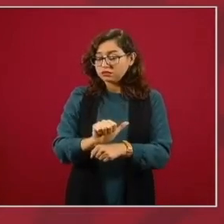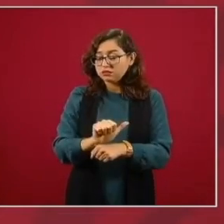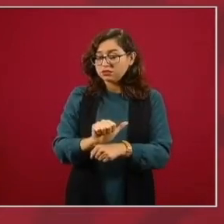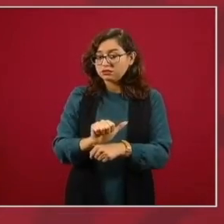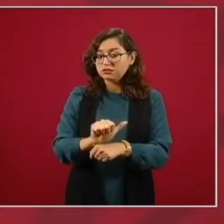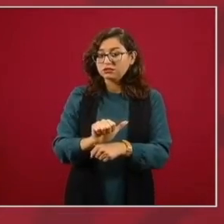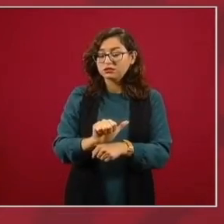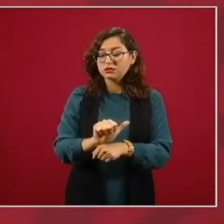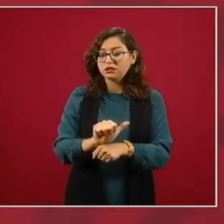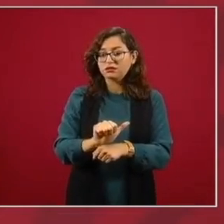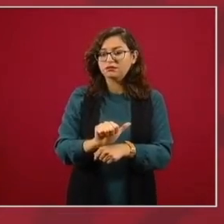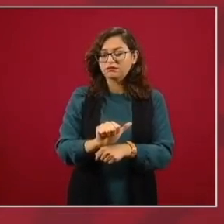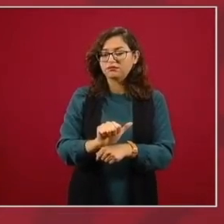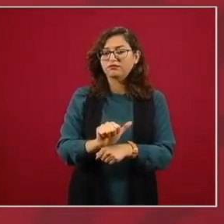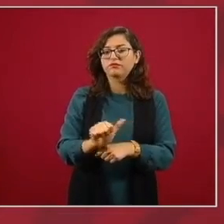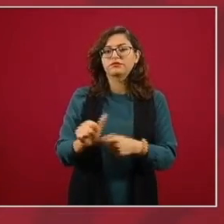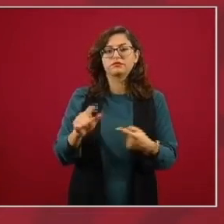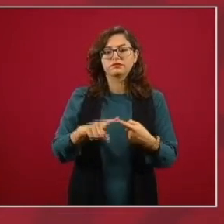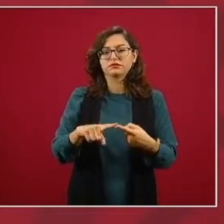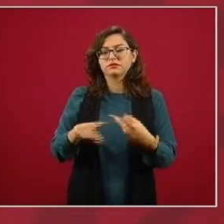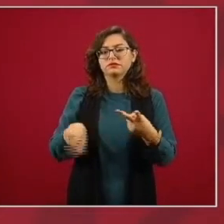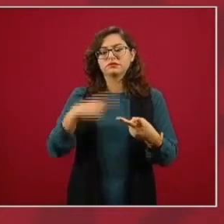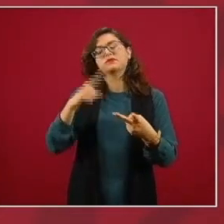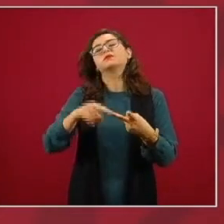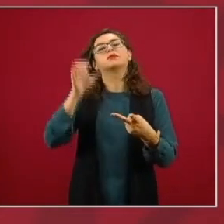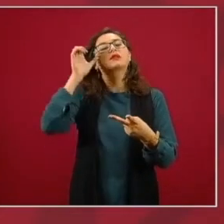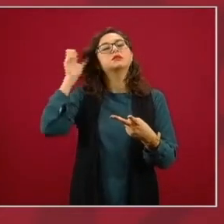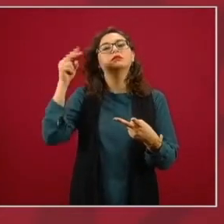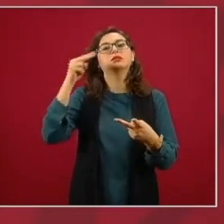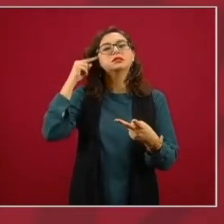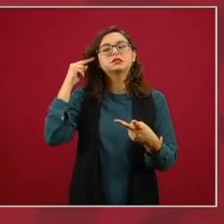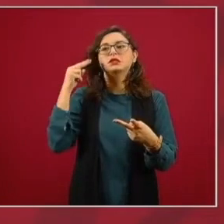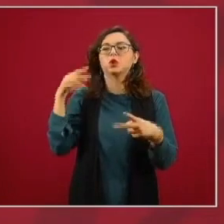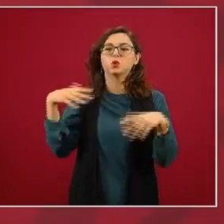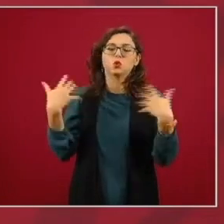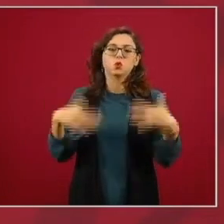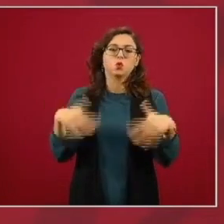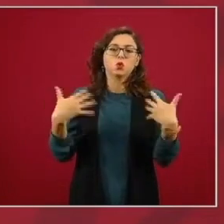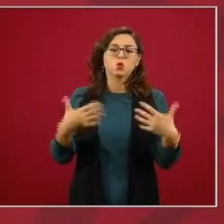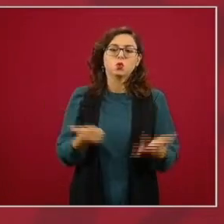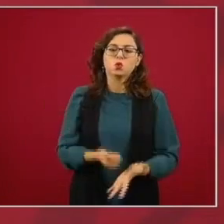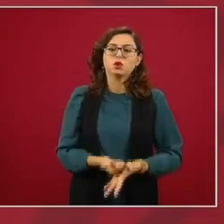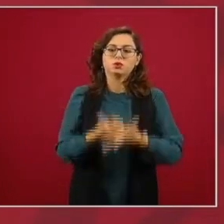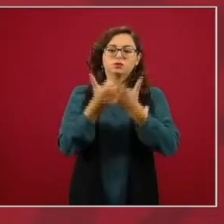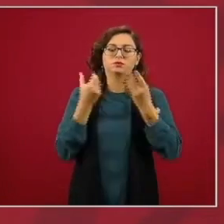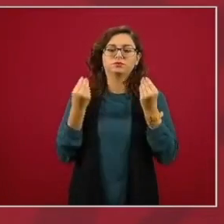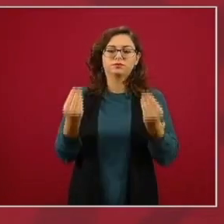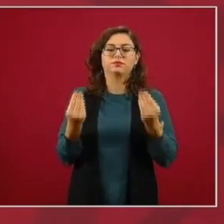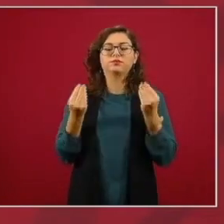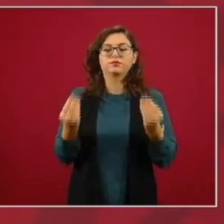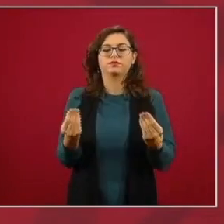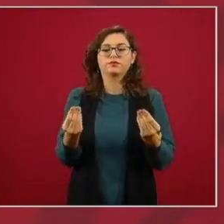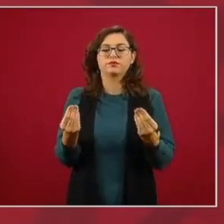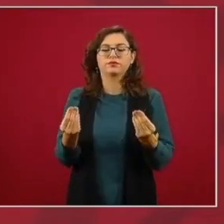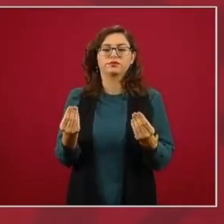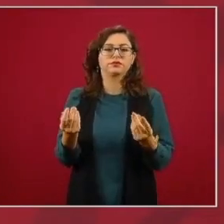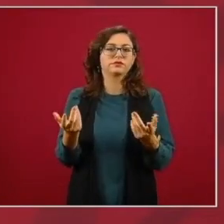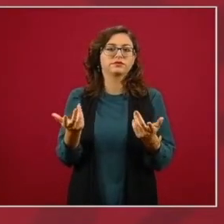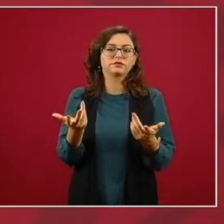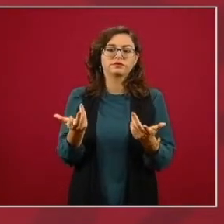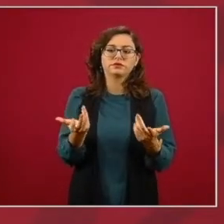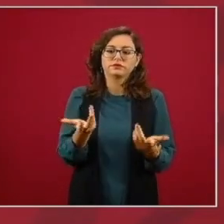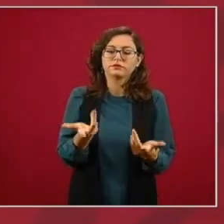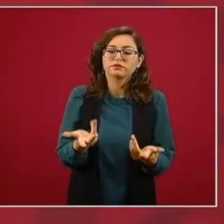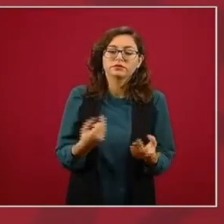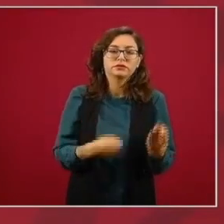desde luego China nos ha ayudado mucho para todo lo que son